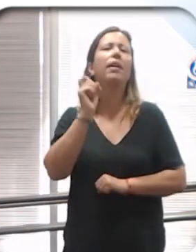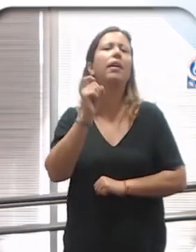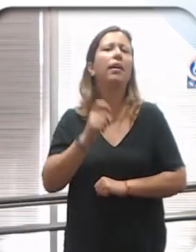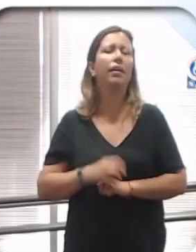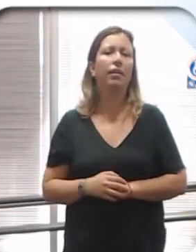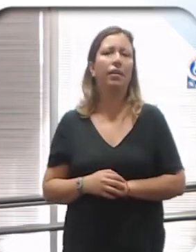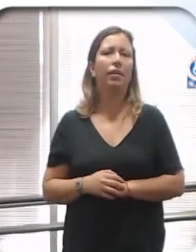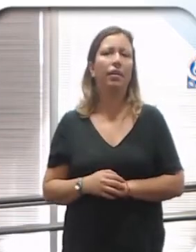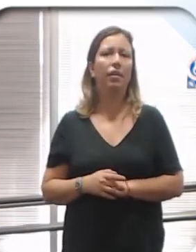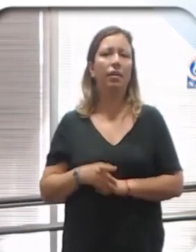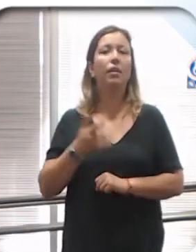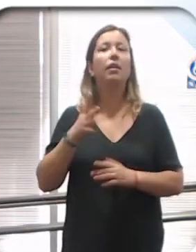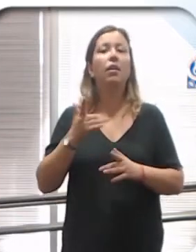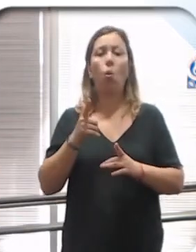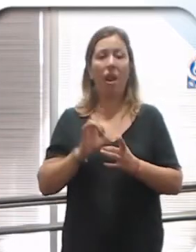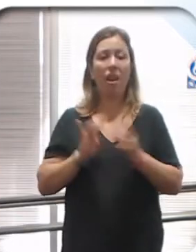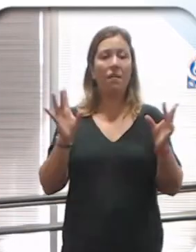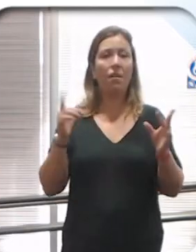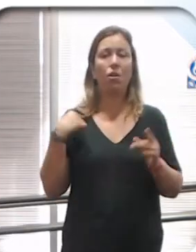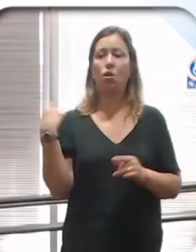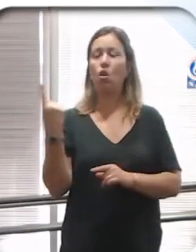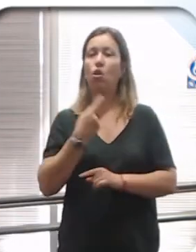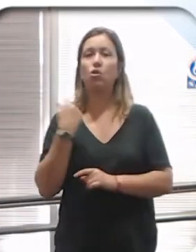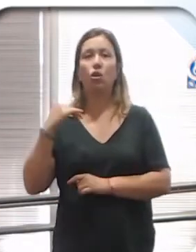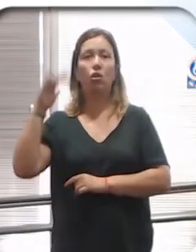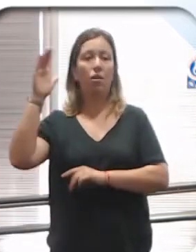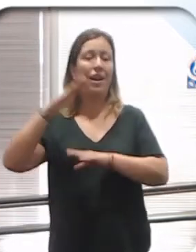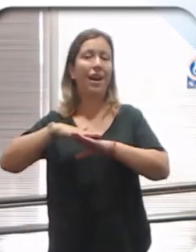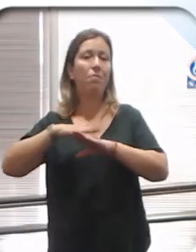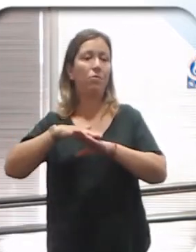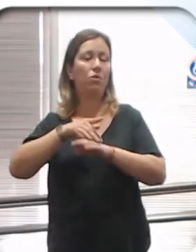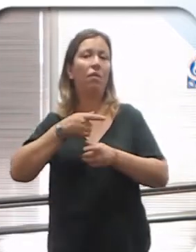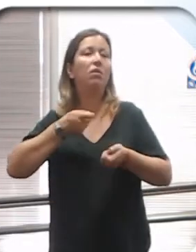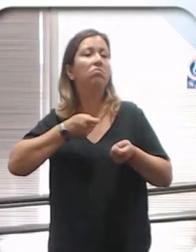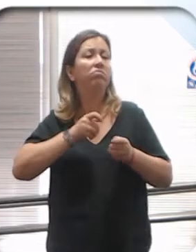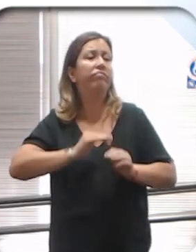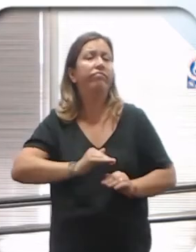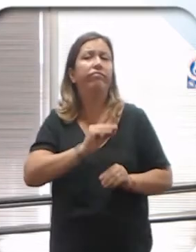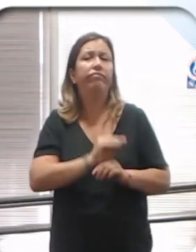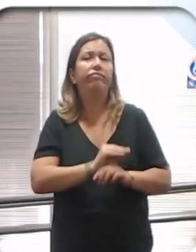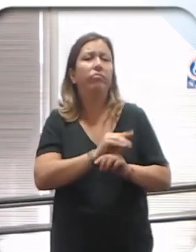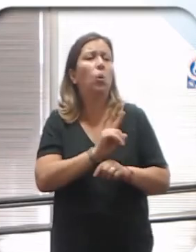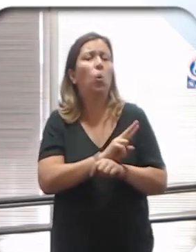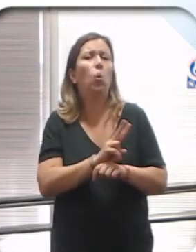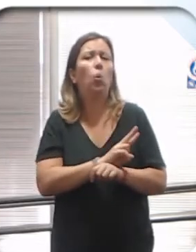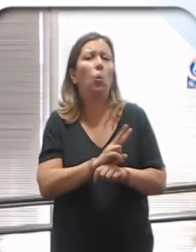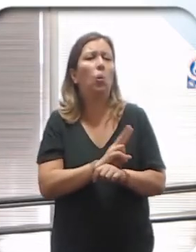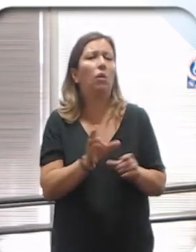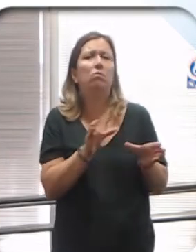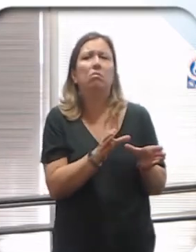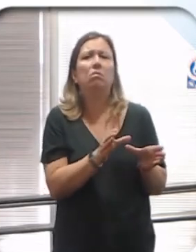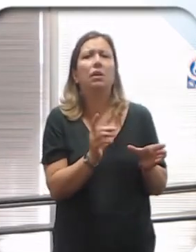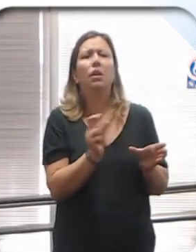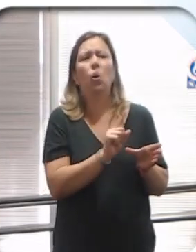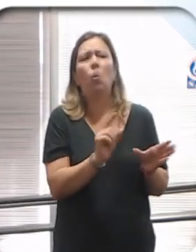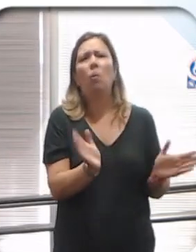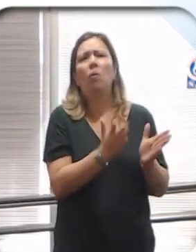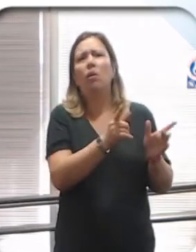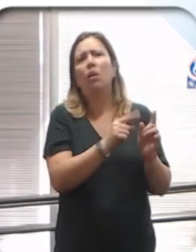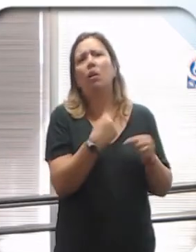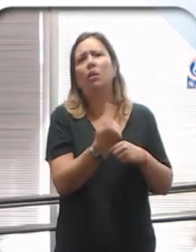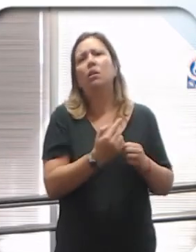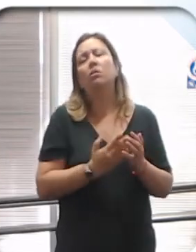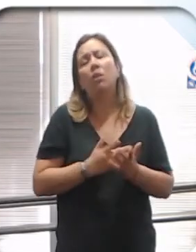muchas veces es de los que tenemos nosotros responsables de esas personas. En donde los apretujamos y no los dejamos ser.